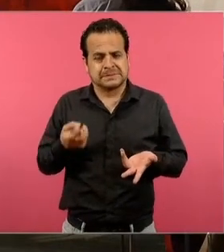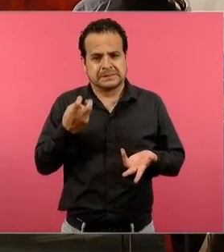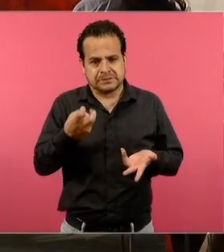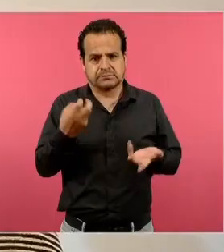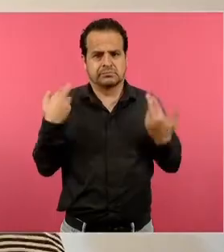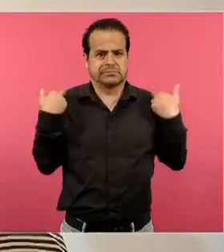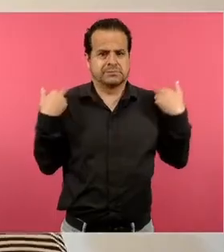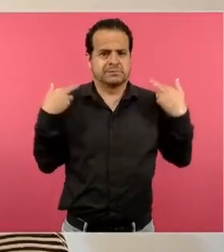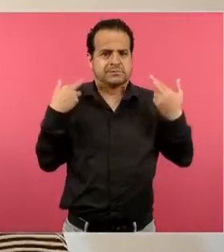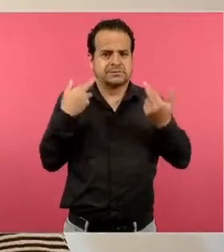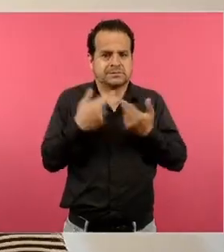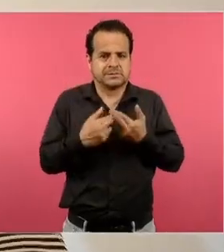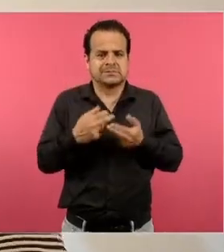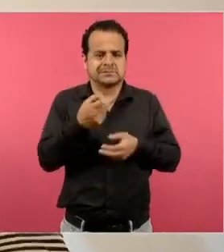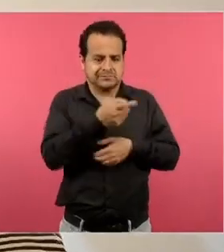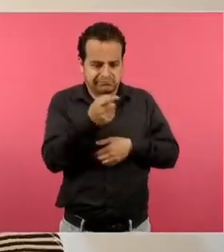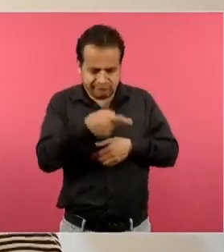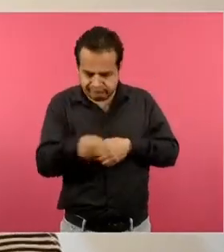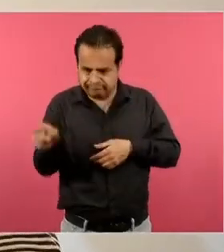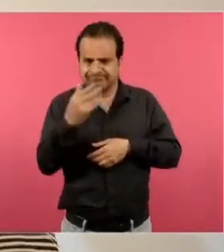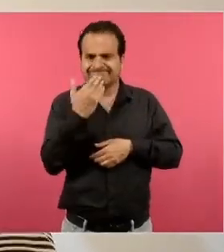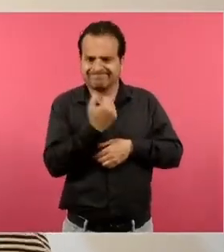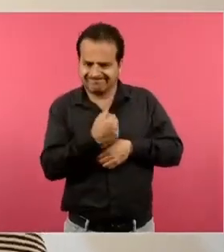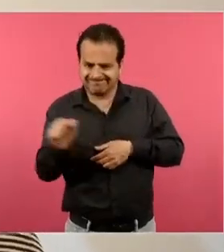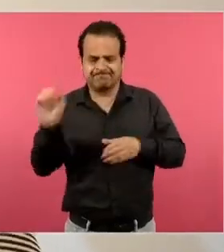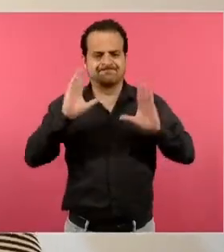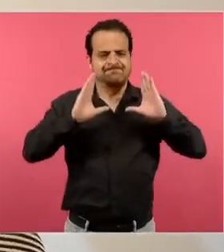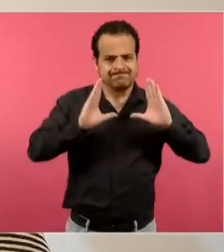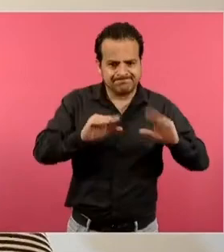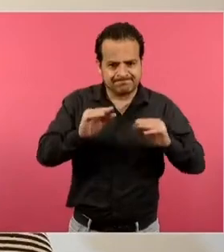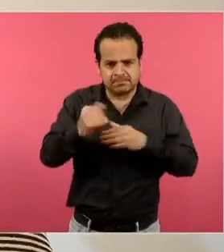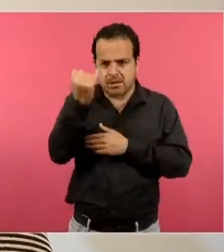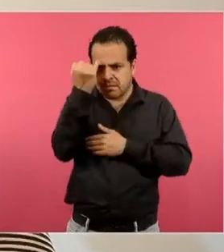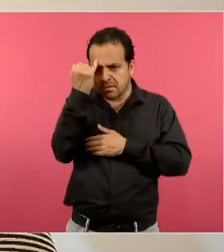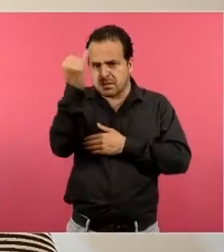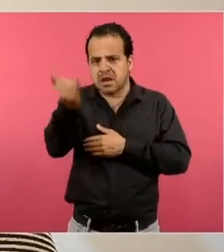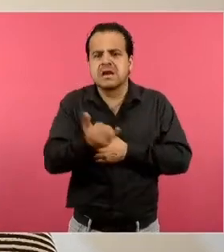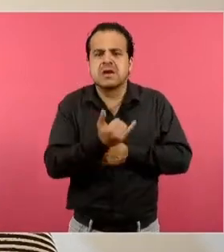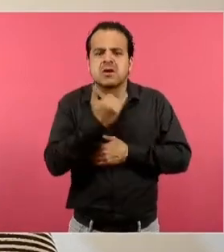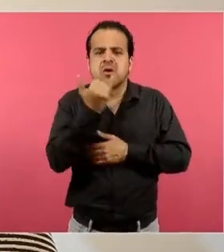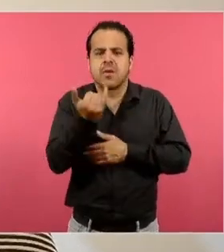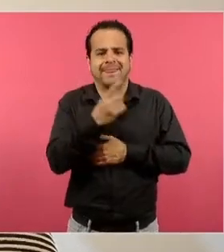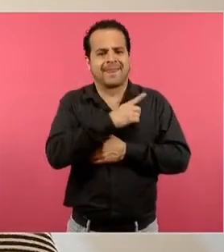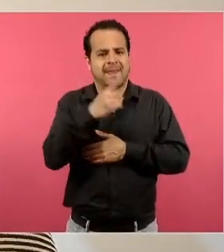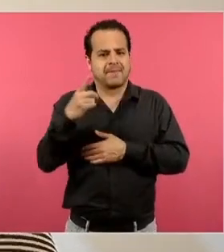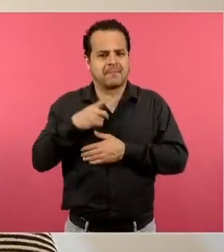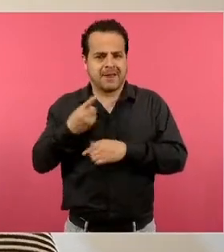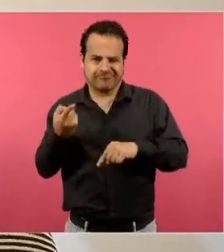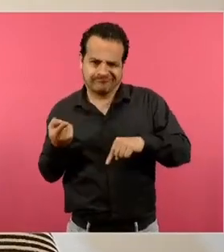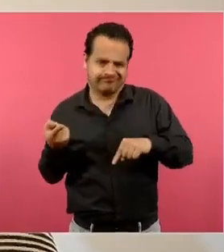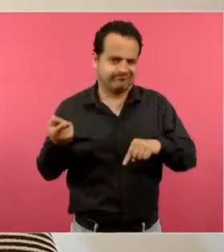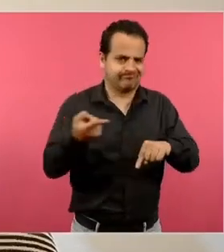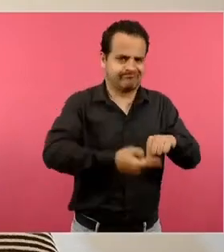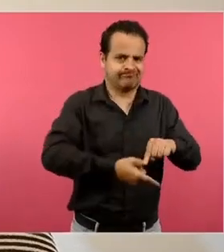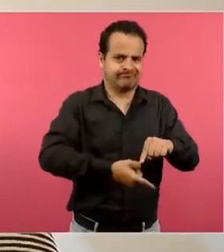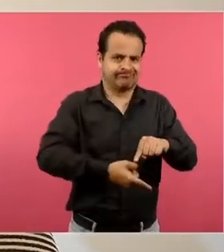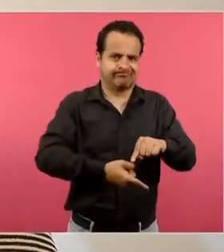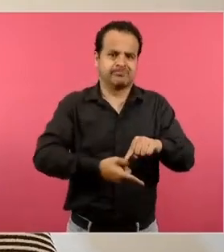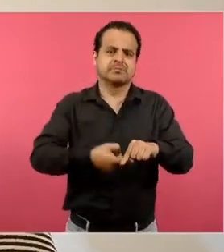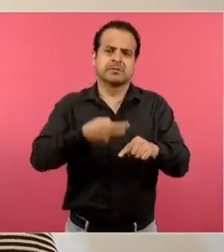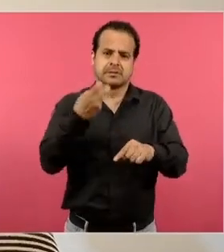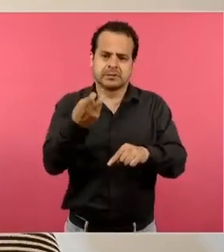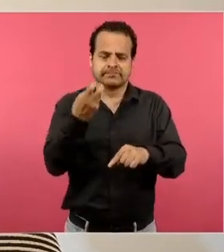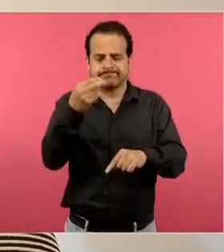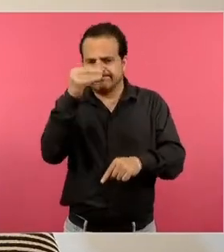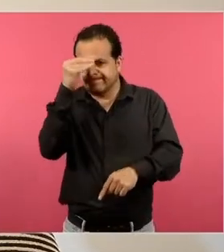que se pensaba de ellos, porque era eso, solamente una idea de ellos. Entonces, tiene esa función, la de reflexionar